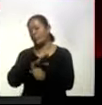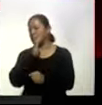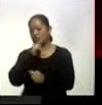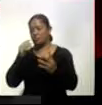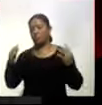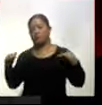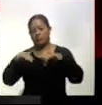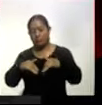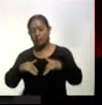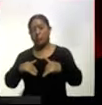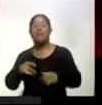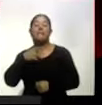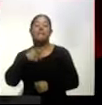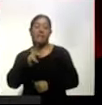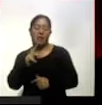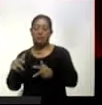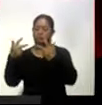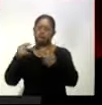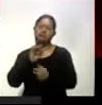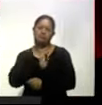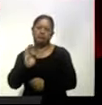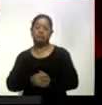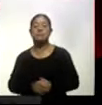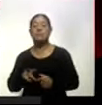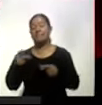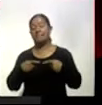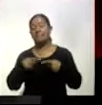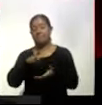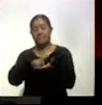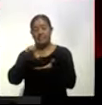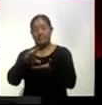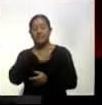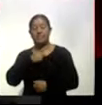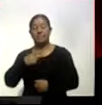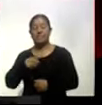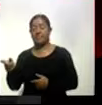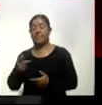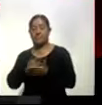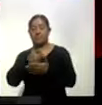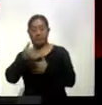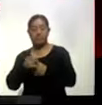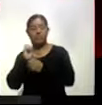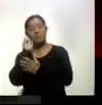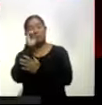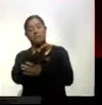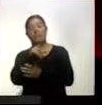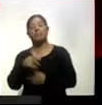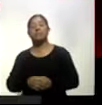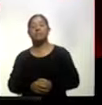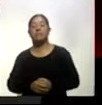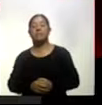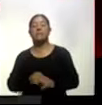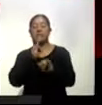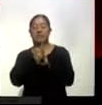realizar eventos presenciales. Los agentes culturales con discapacidad deberán enviar su proyecto y anexos de manera digital a este